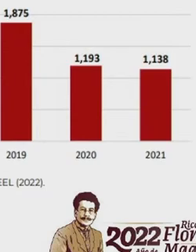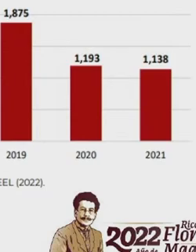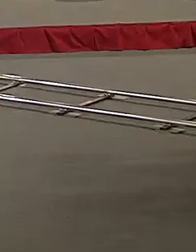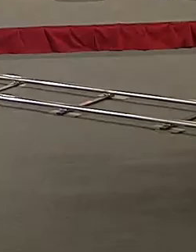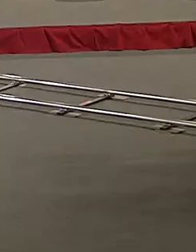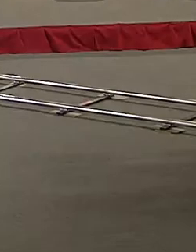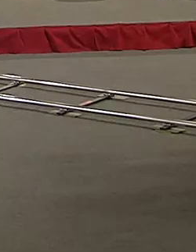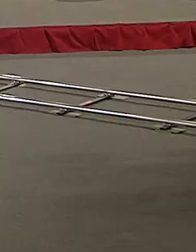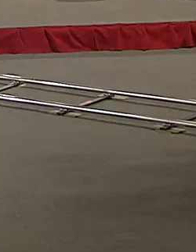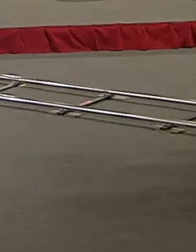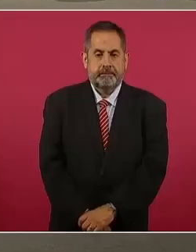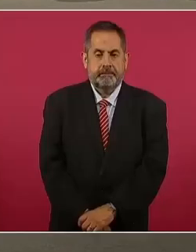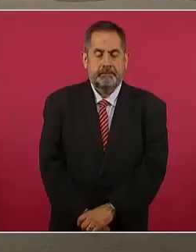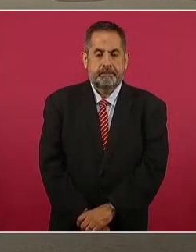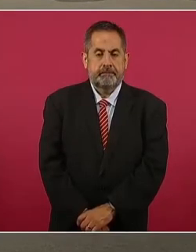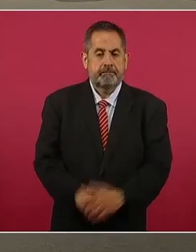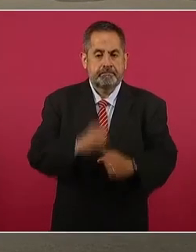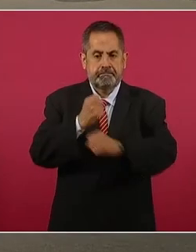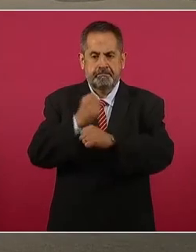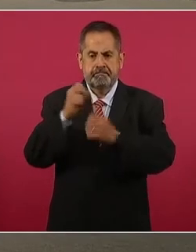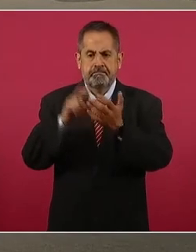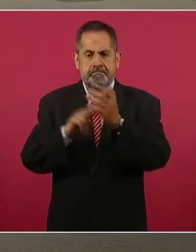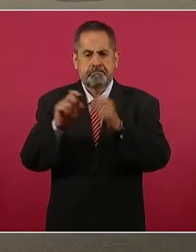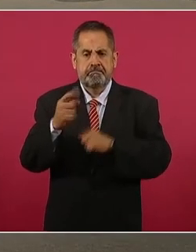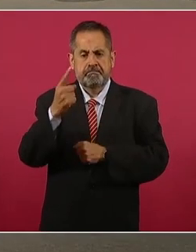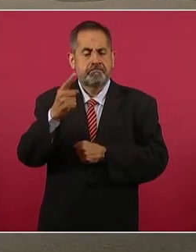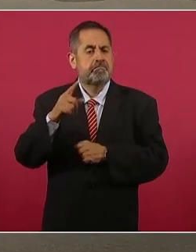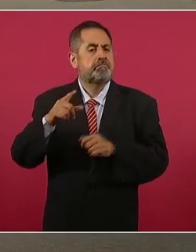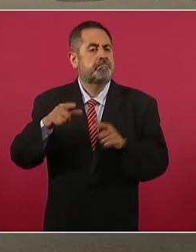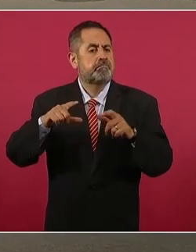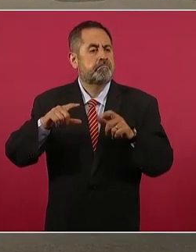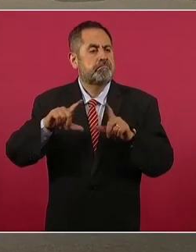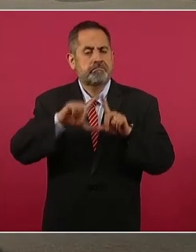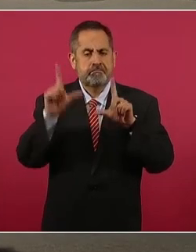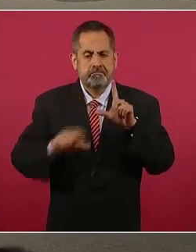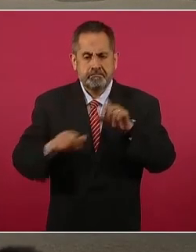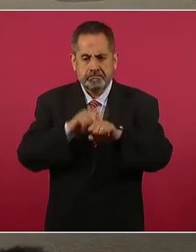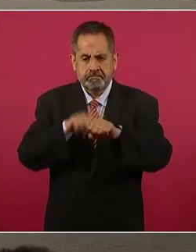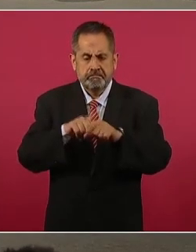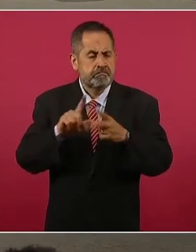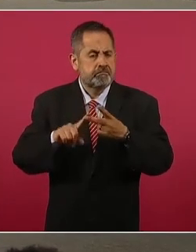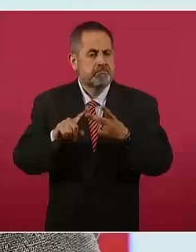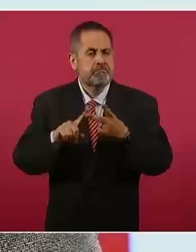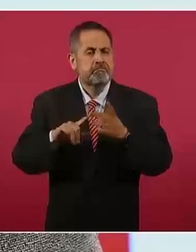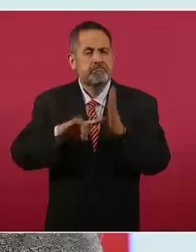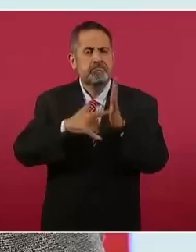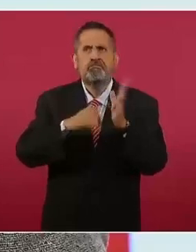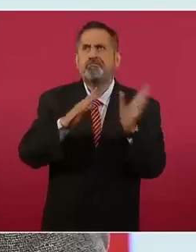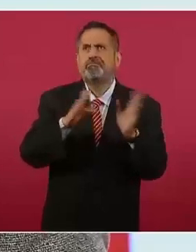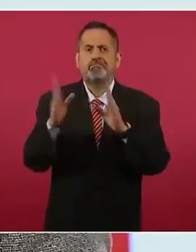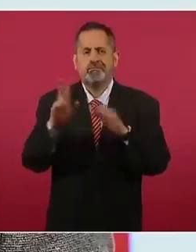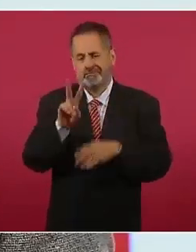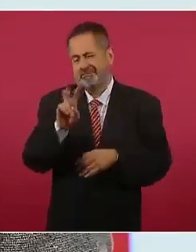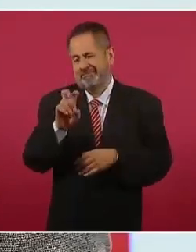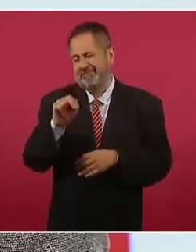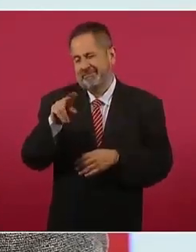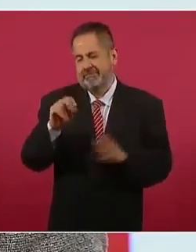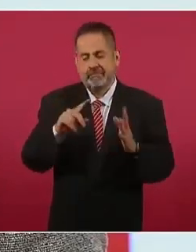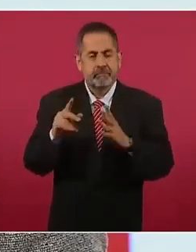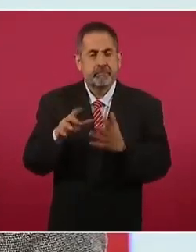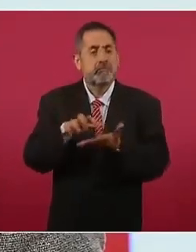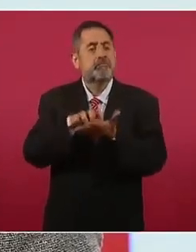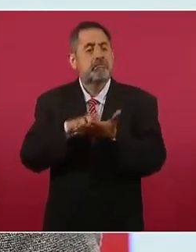2021, el consumo nacional y el ahorro por el horario de verano solamente fue de